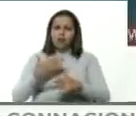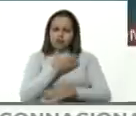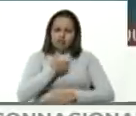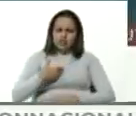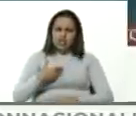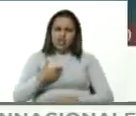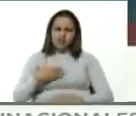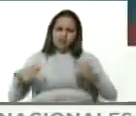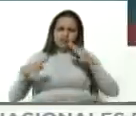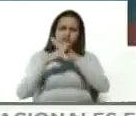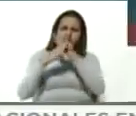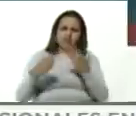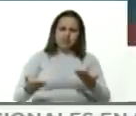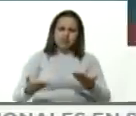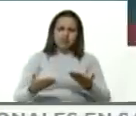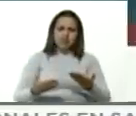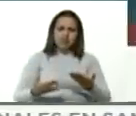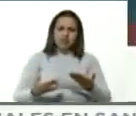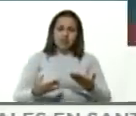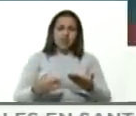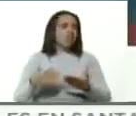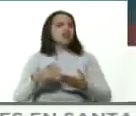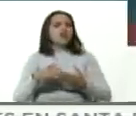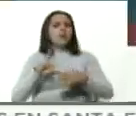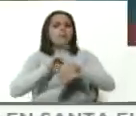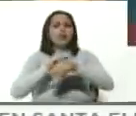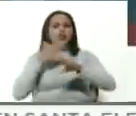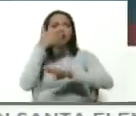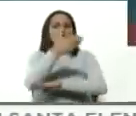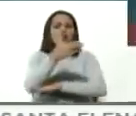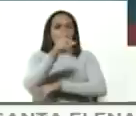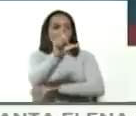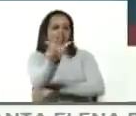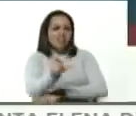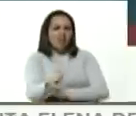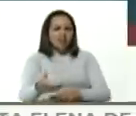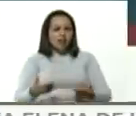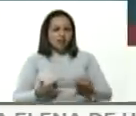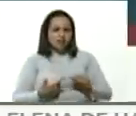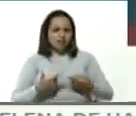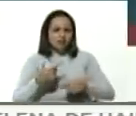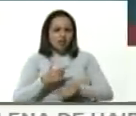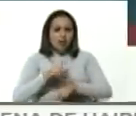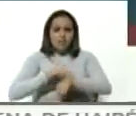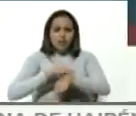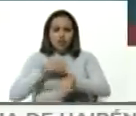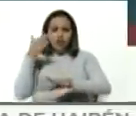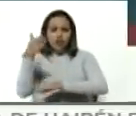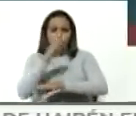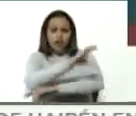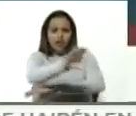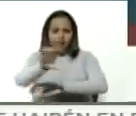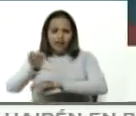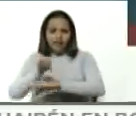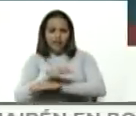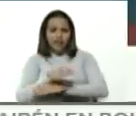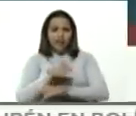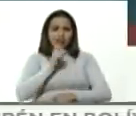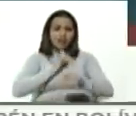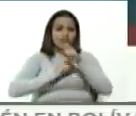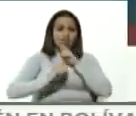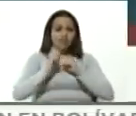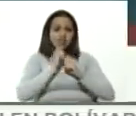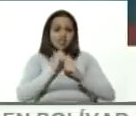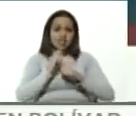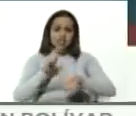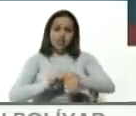que fueron a Italia, a Lombardía en plena pandemia, los médicos que han ido al Caribe en las situaciones y brotes que